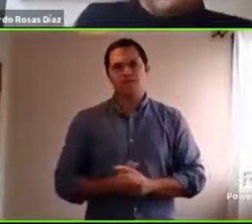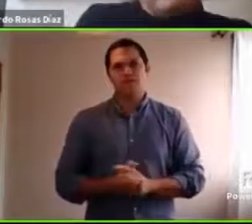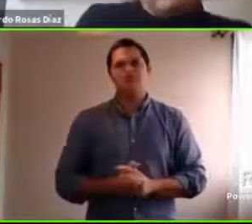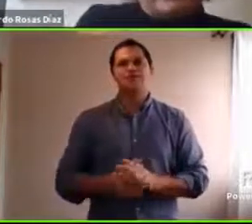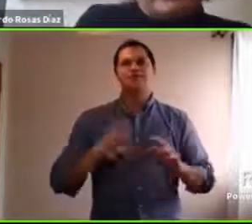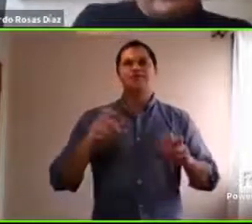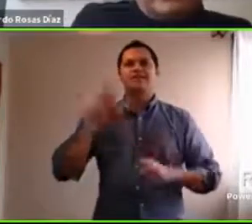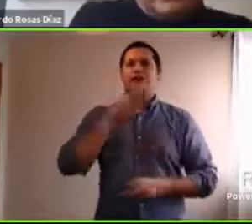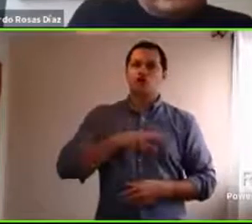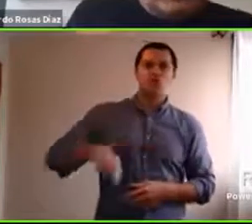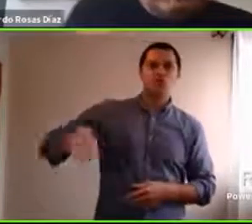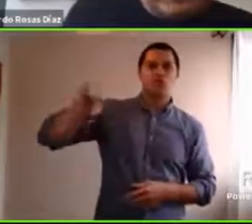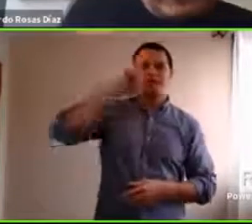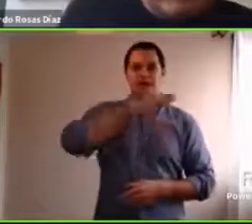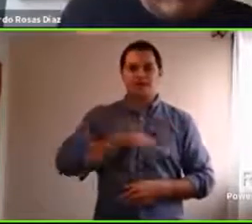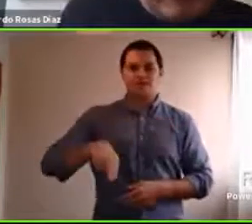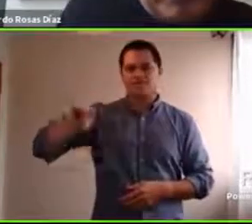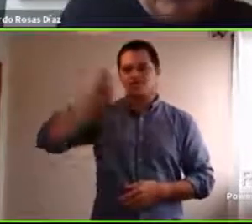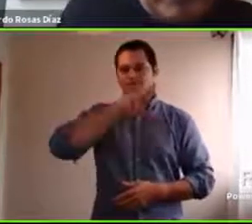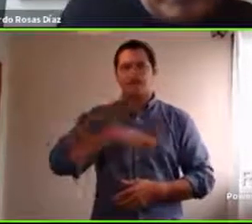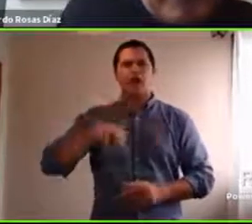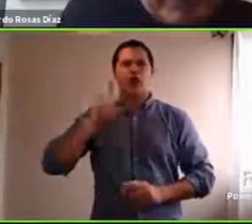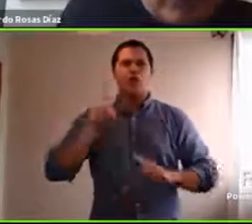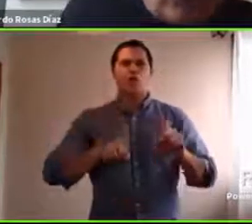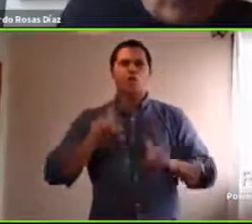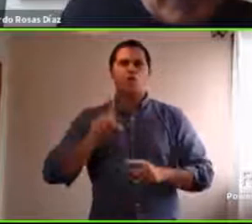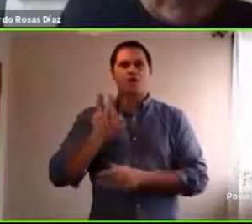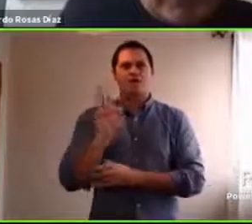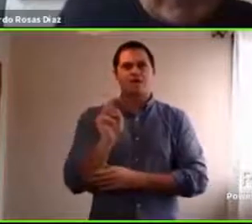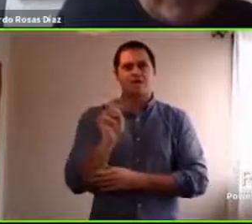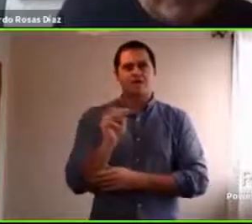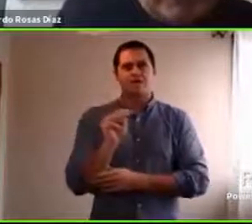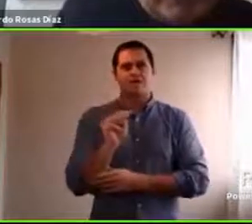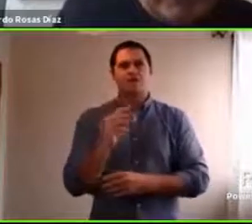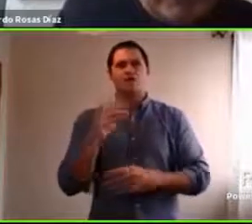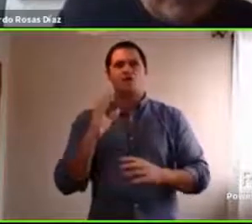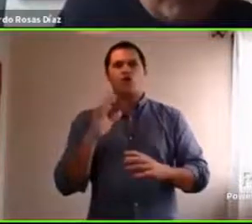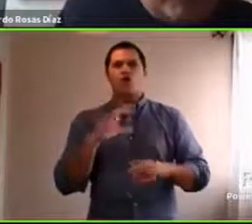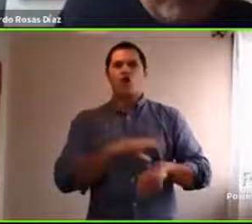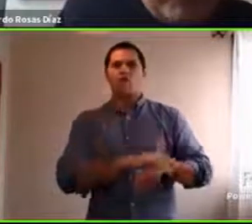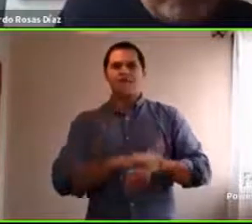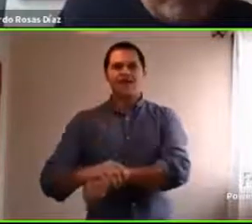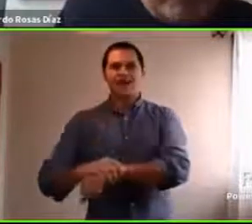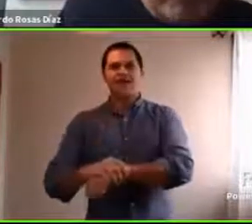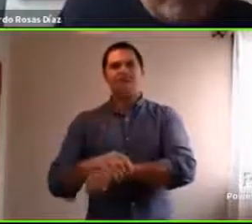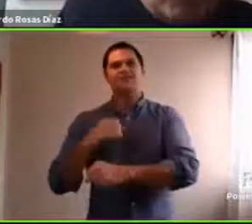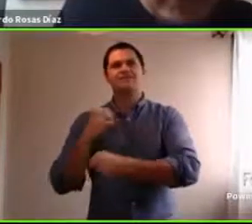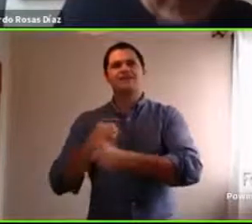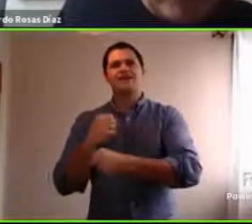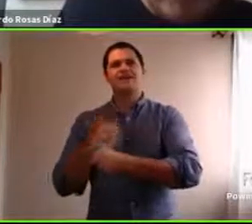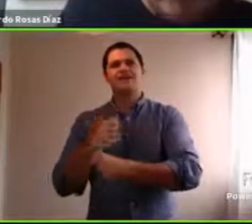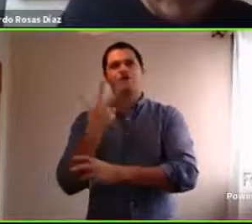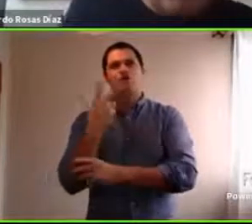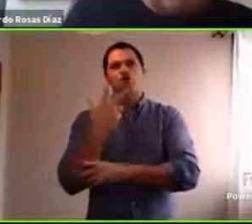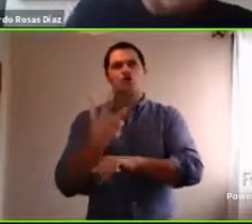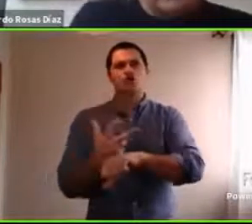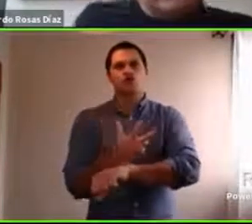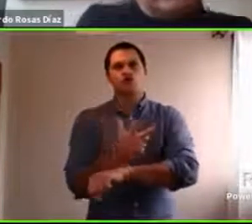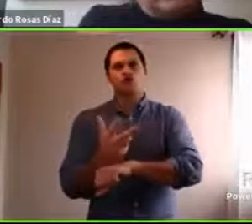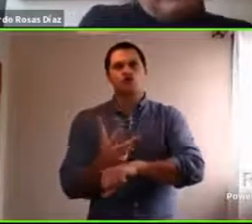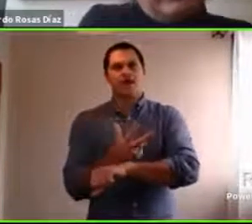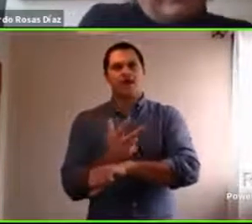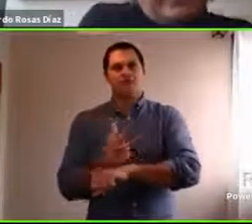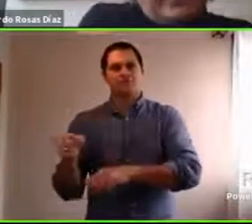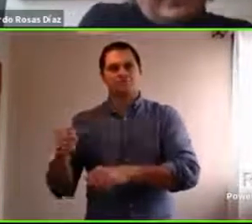para madres que están obligadas a teletrabajar ocho horas y que no pueden sustraerse a eso